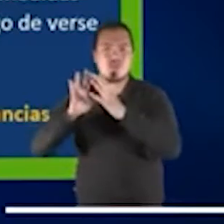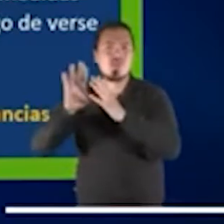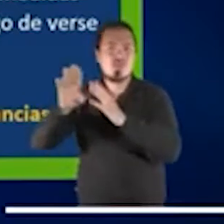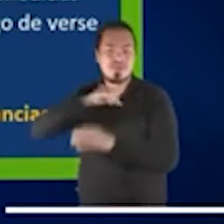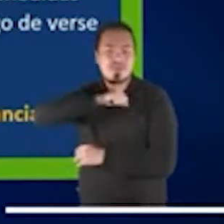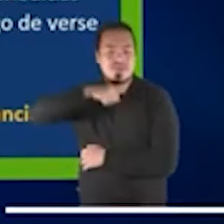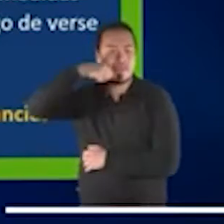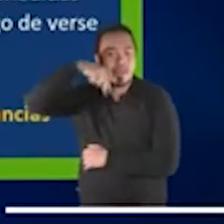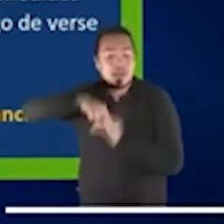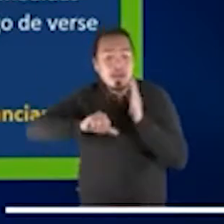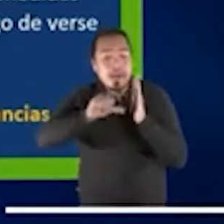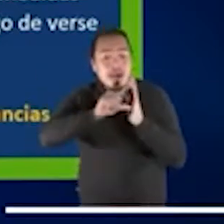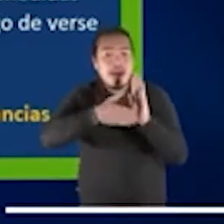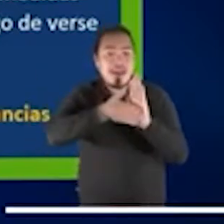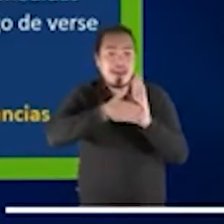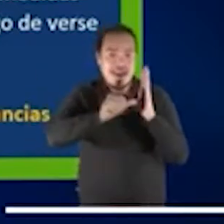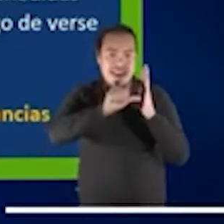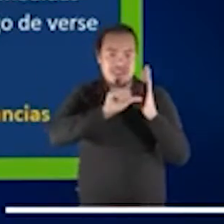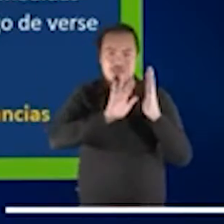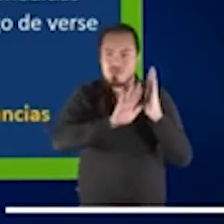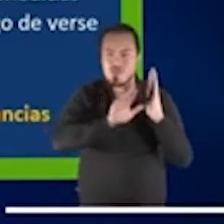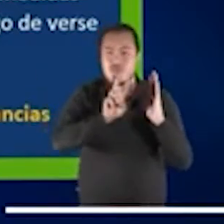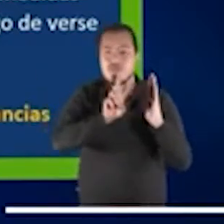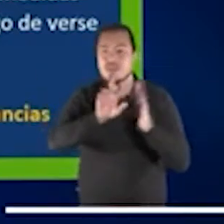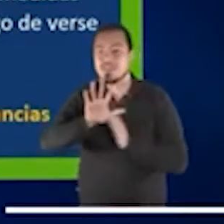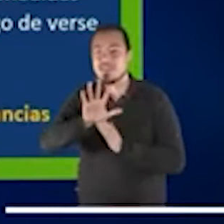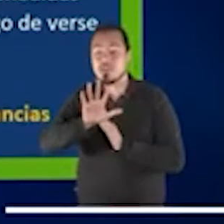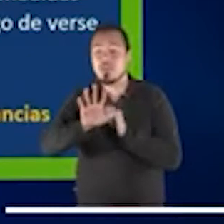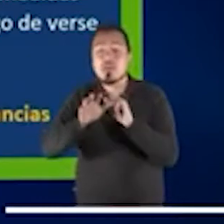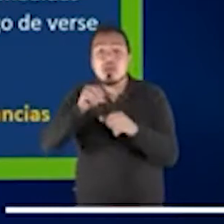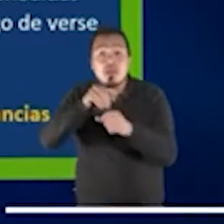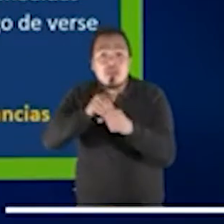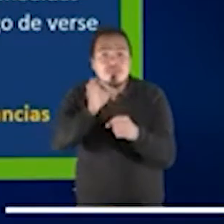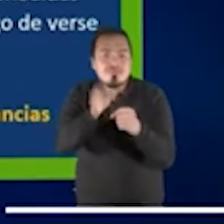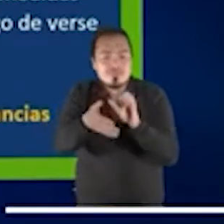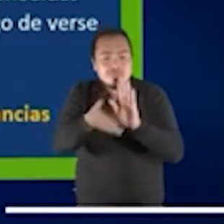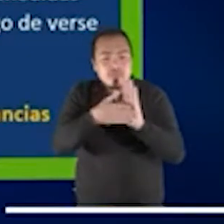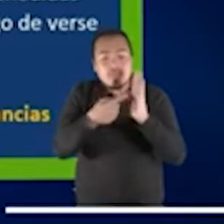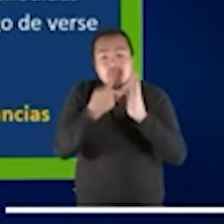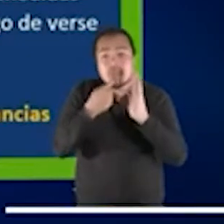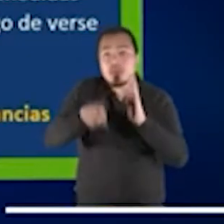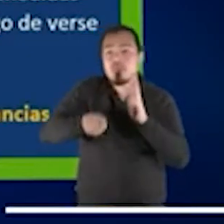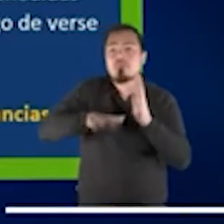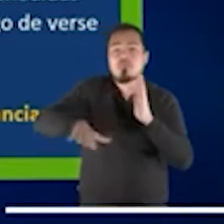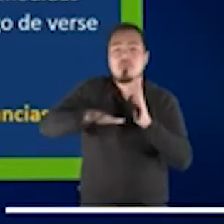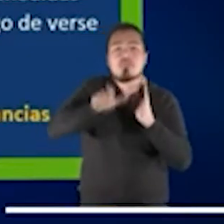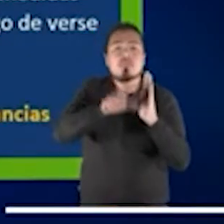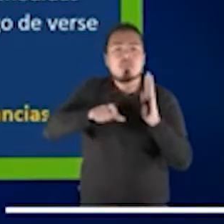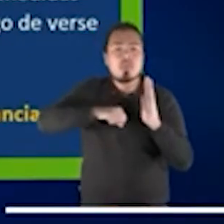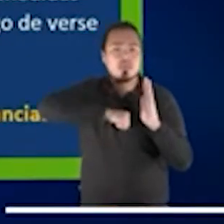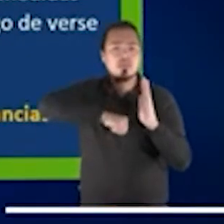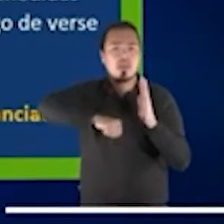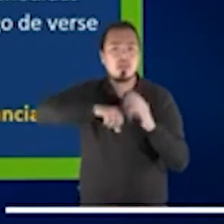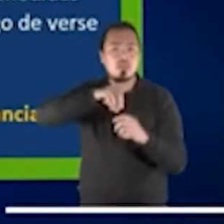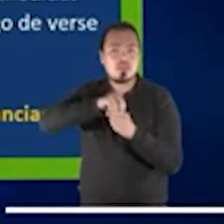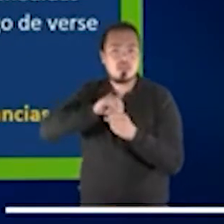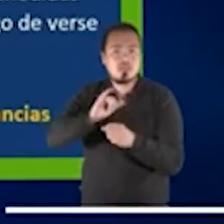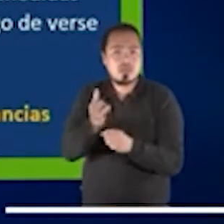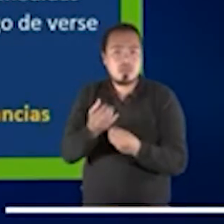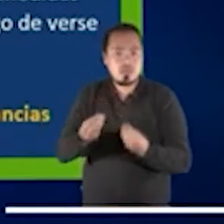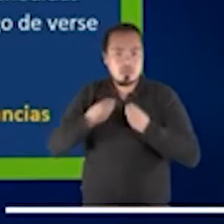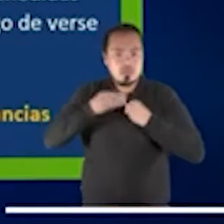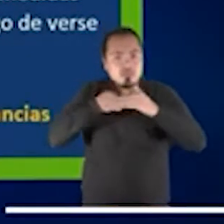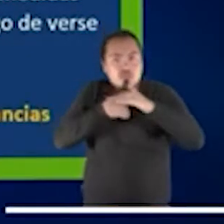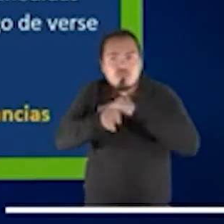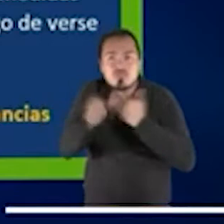en el artículo 25, se asegura que toda persona tiene derecho a un nivel de vida adecuado que le asegura salud y